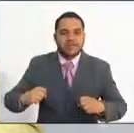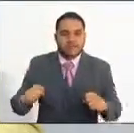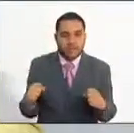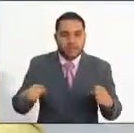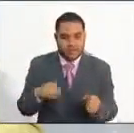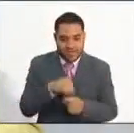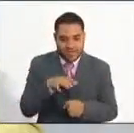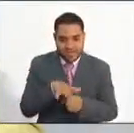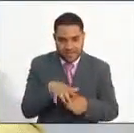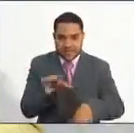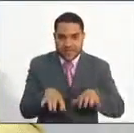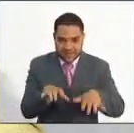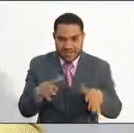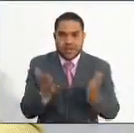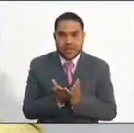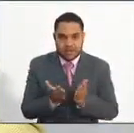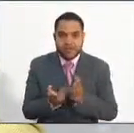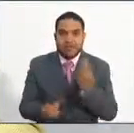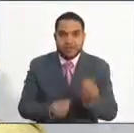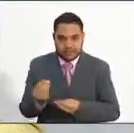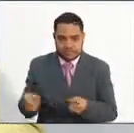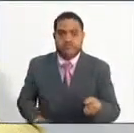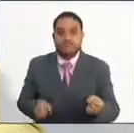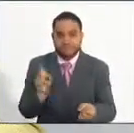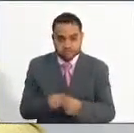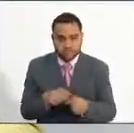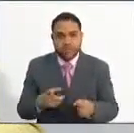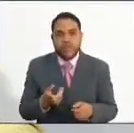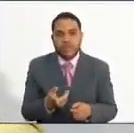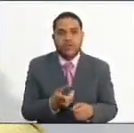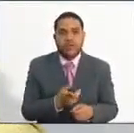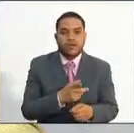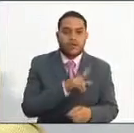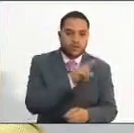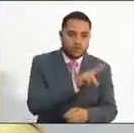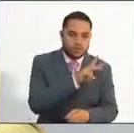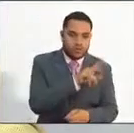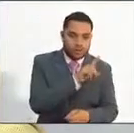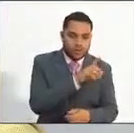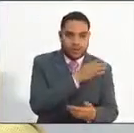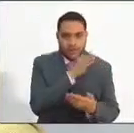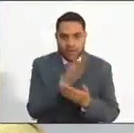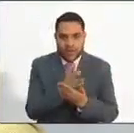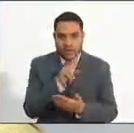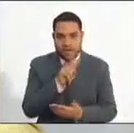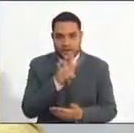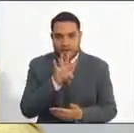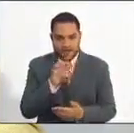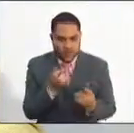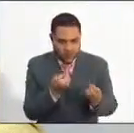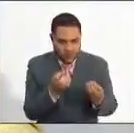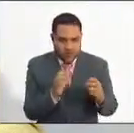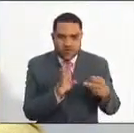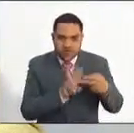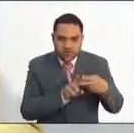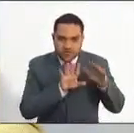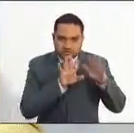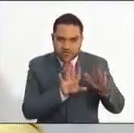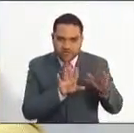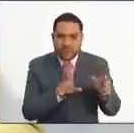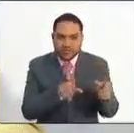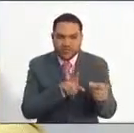y adquirió este empleo por medio del concurso de méritos número 236 a 249 de 2012, docentes y directivos